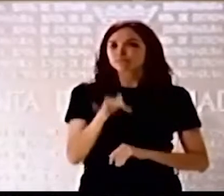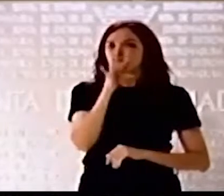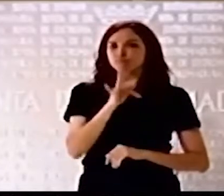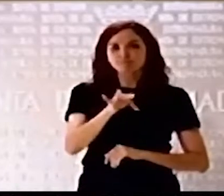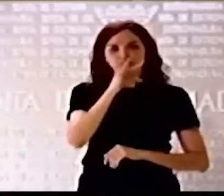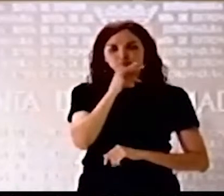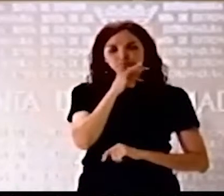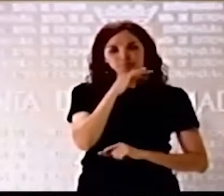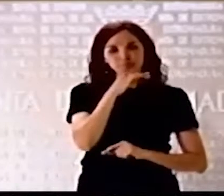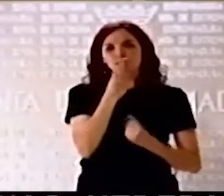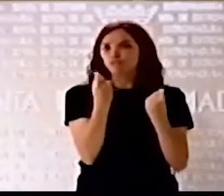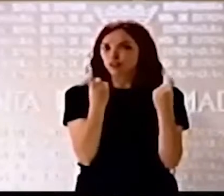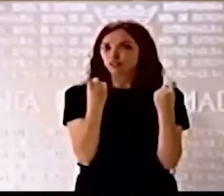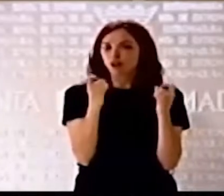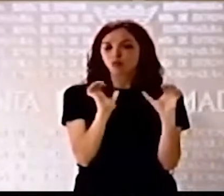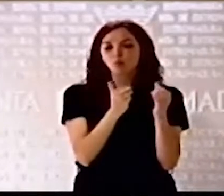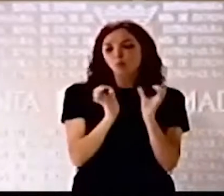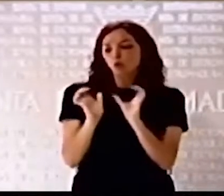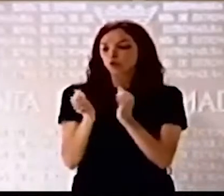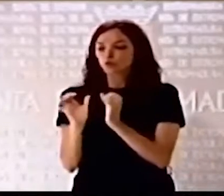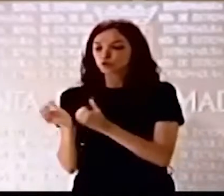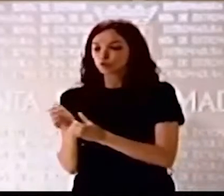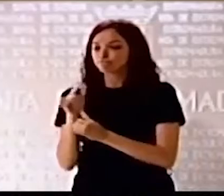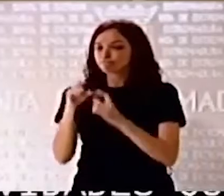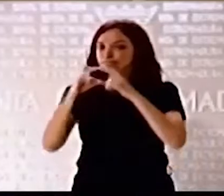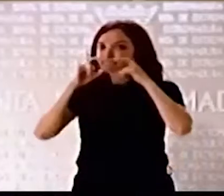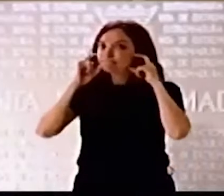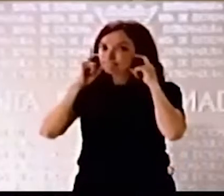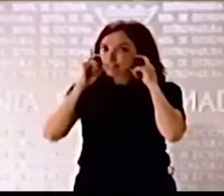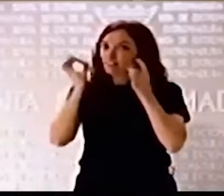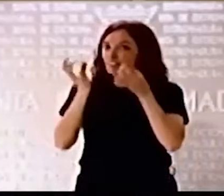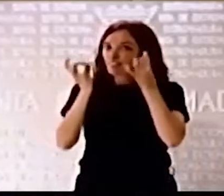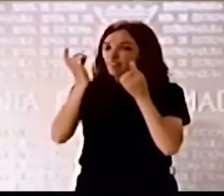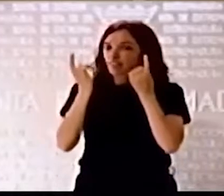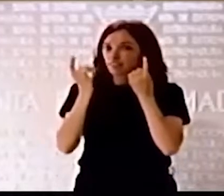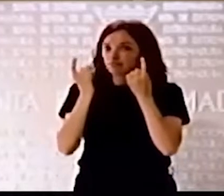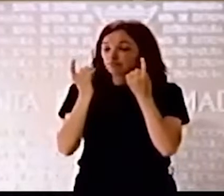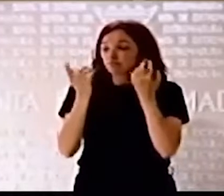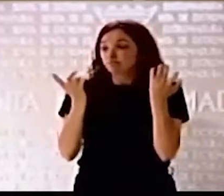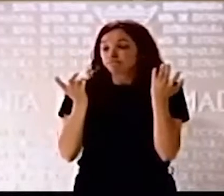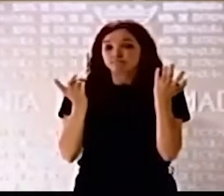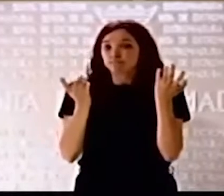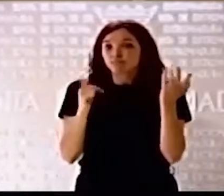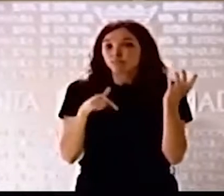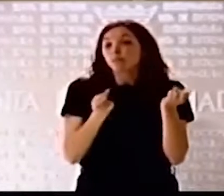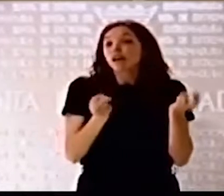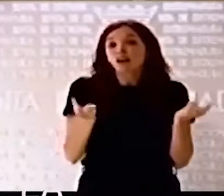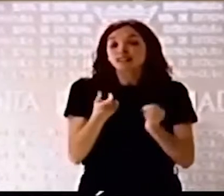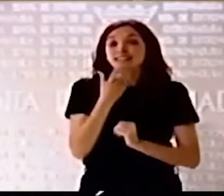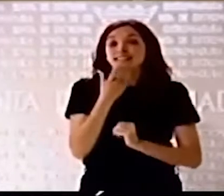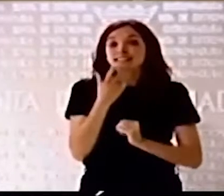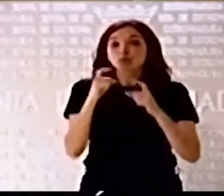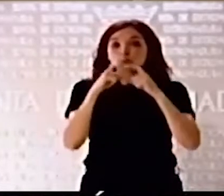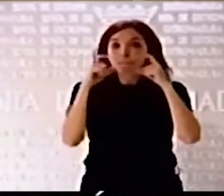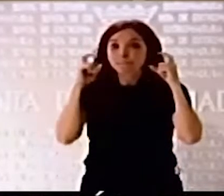en los que todavía tendremos que utilizar la mascarilla. Y aventurarme a eso cuando además el uso de la mascarilla